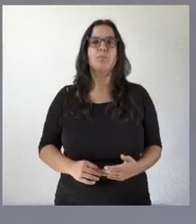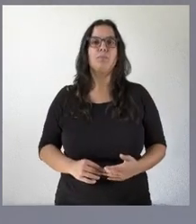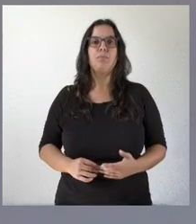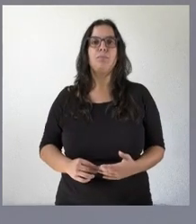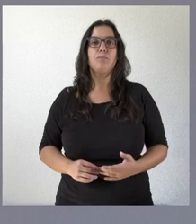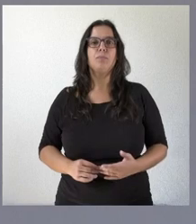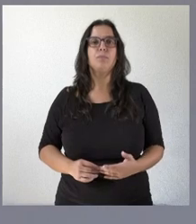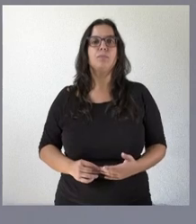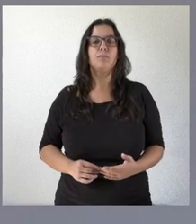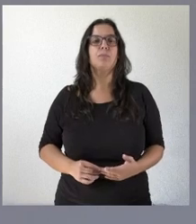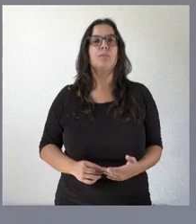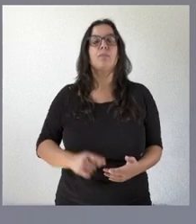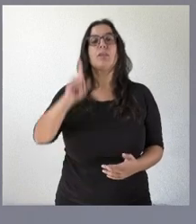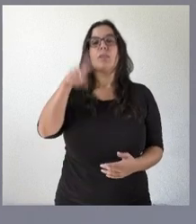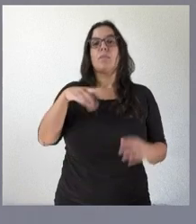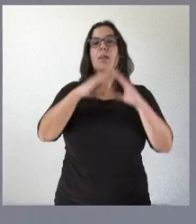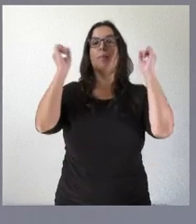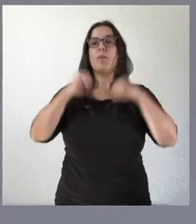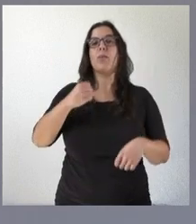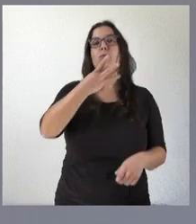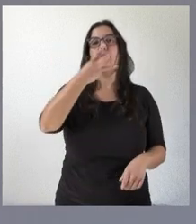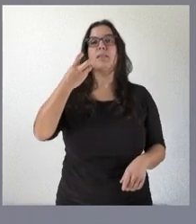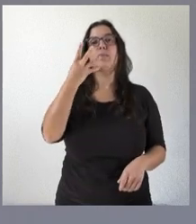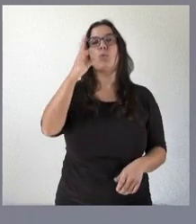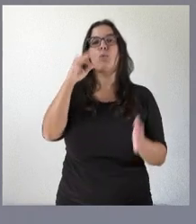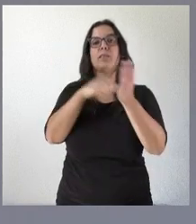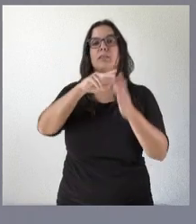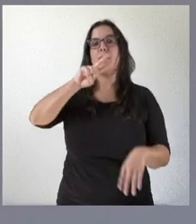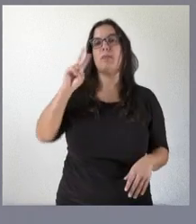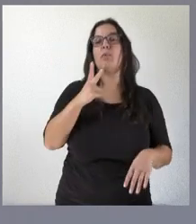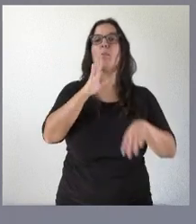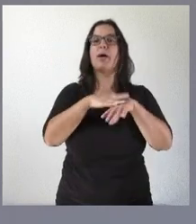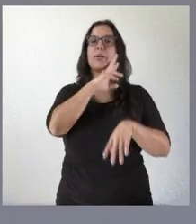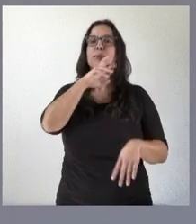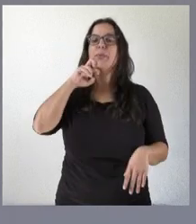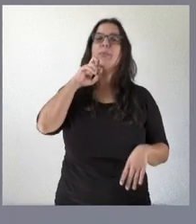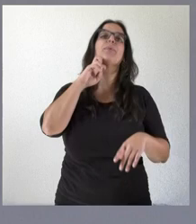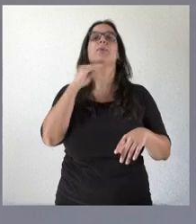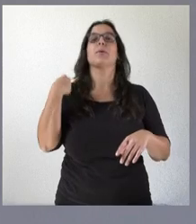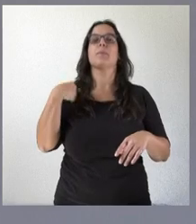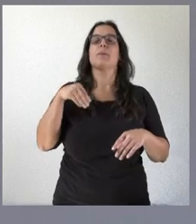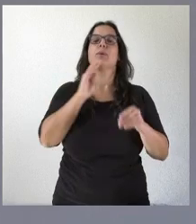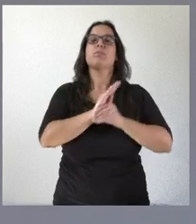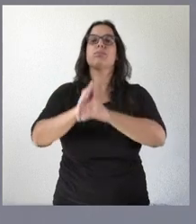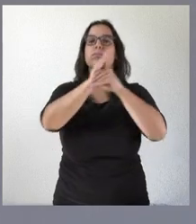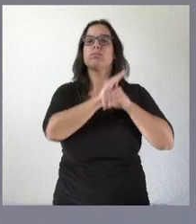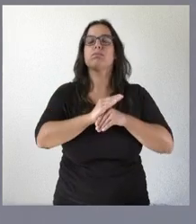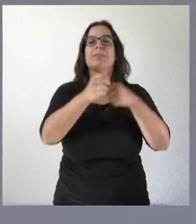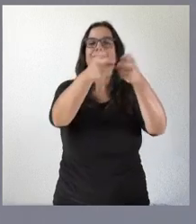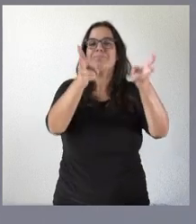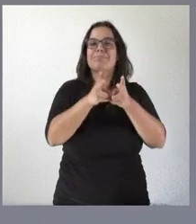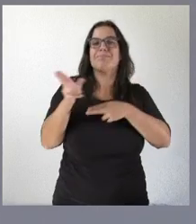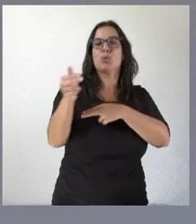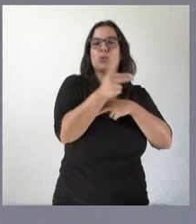Se han aprobado asimismo 340.000 euros para actividades de conservación de piscifactorías en relación con la trucha común en las provincias de León,